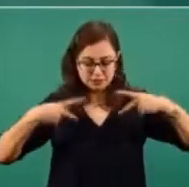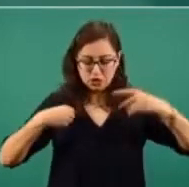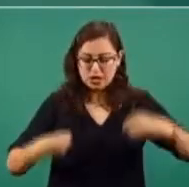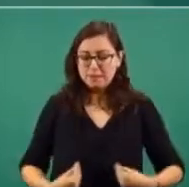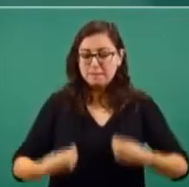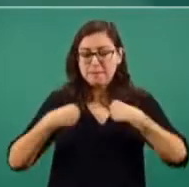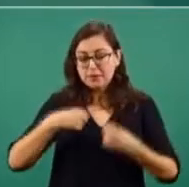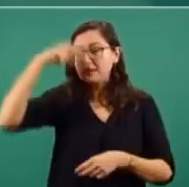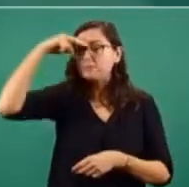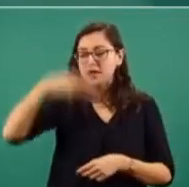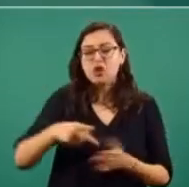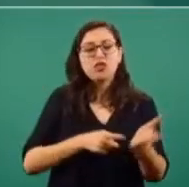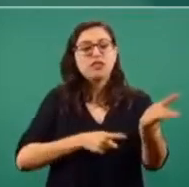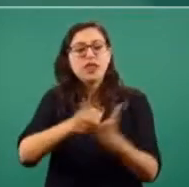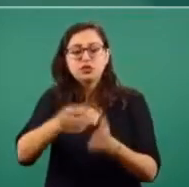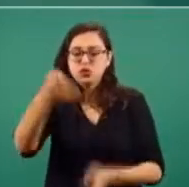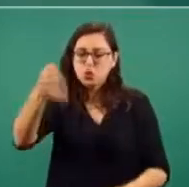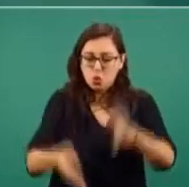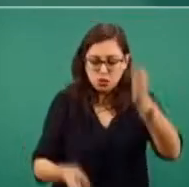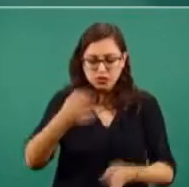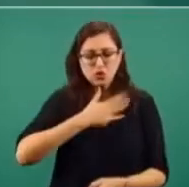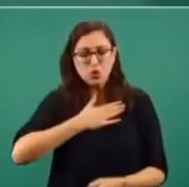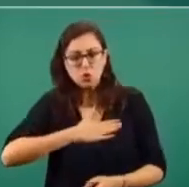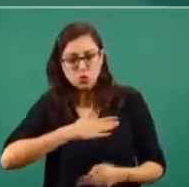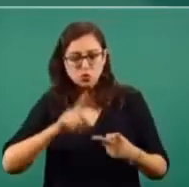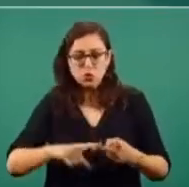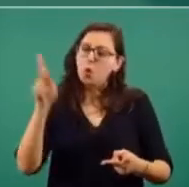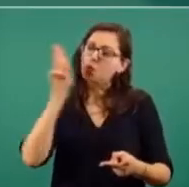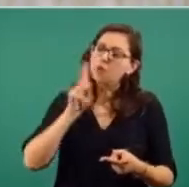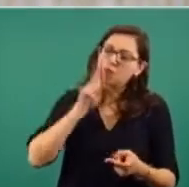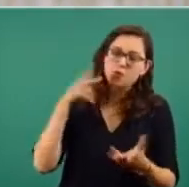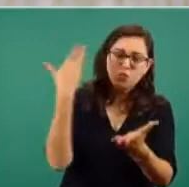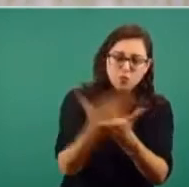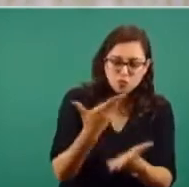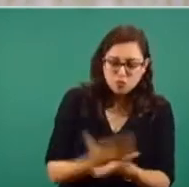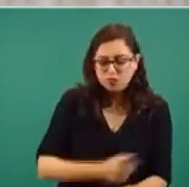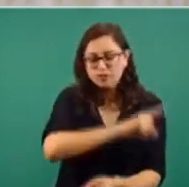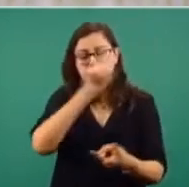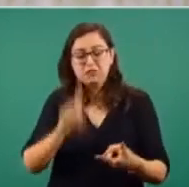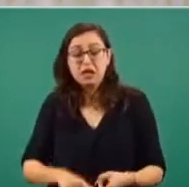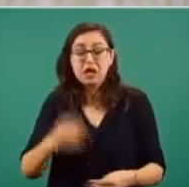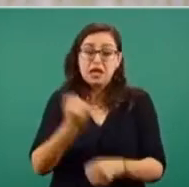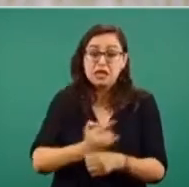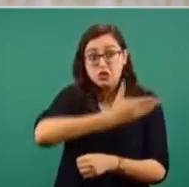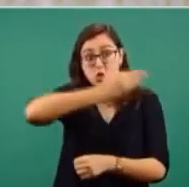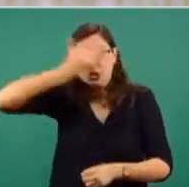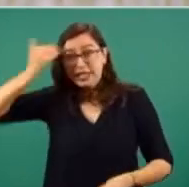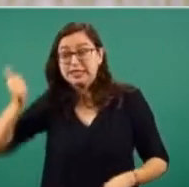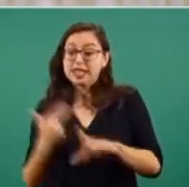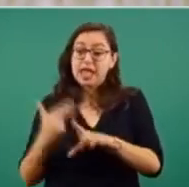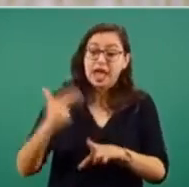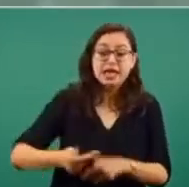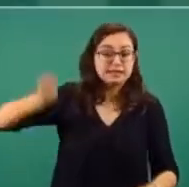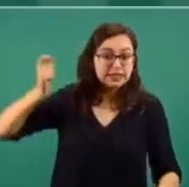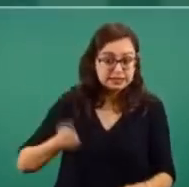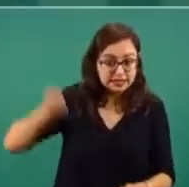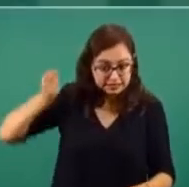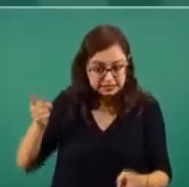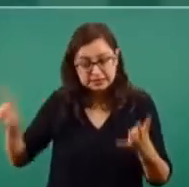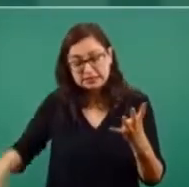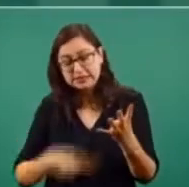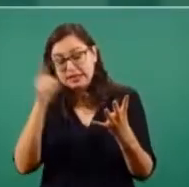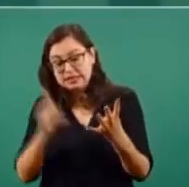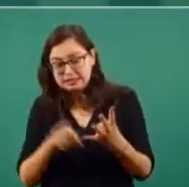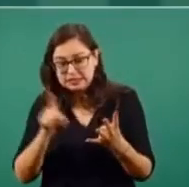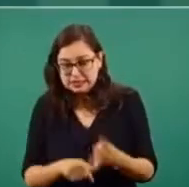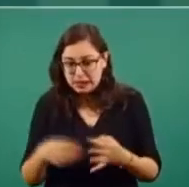a aprobar, tenemos derecho a la presunción de inocencia y tenemos derecho a un debido proceso y garantía de audiencia, aunque a muchos no les